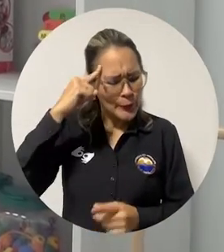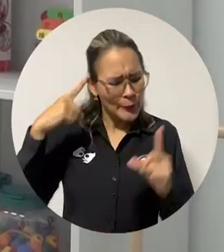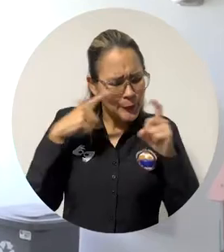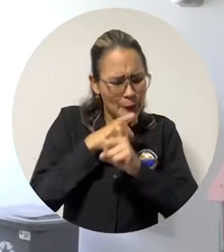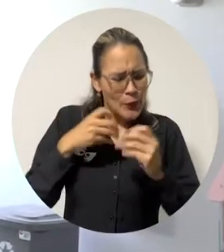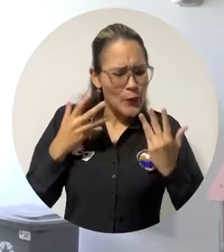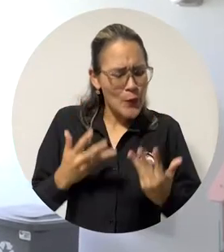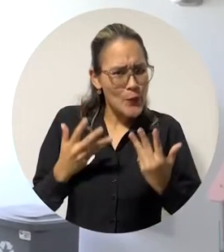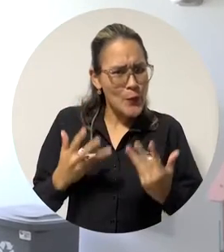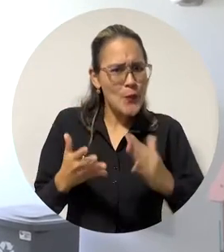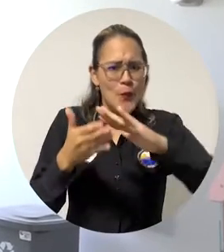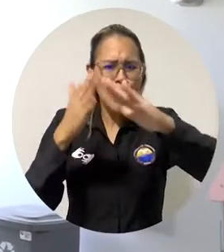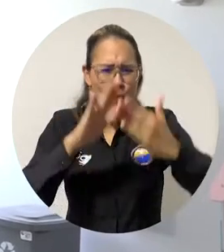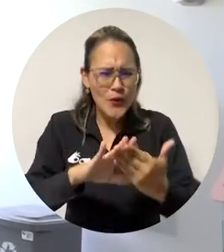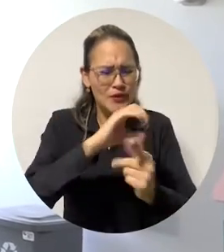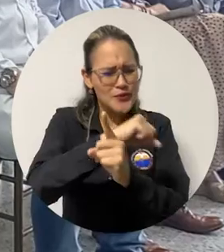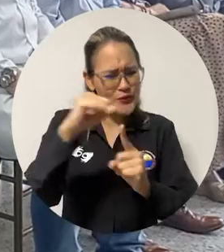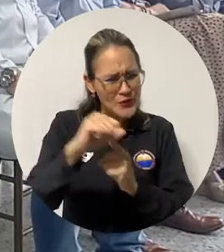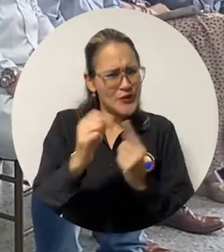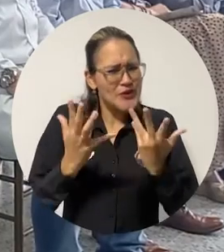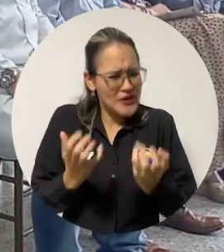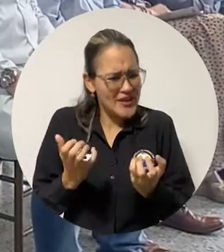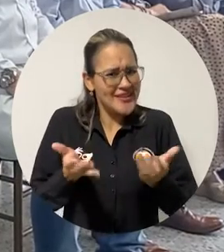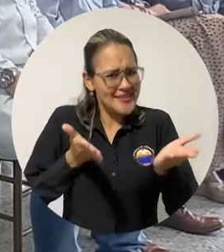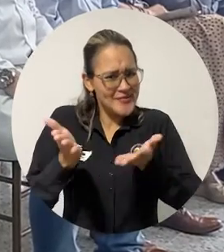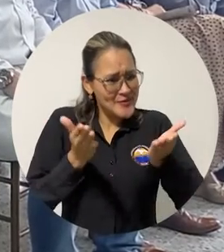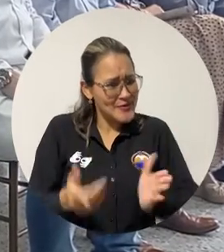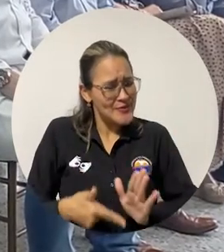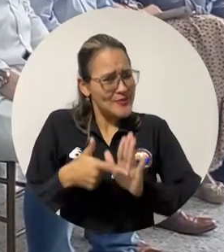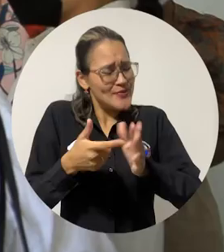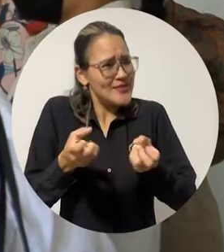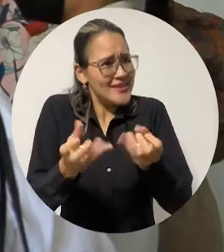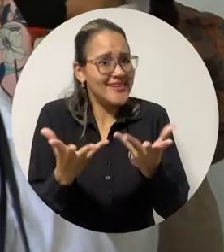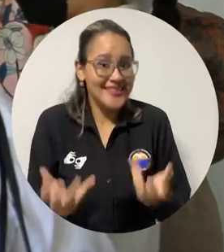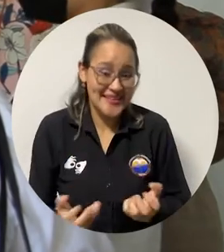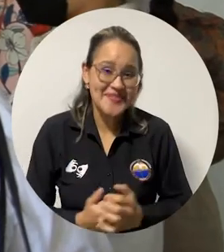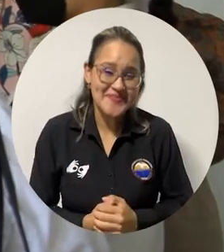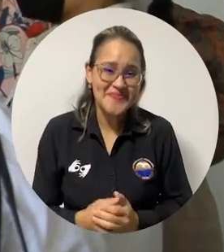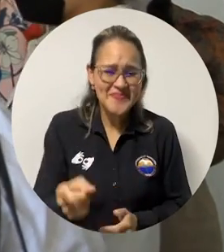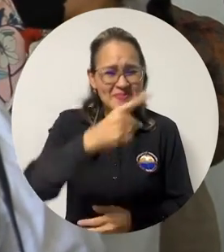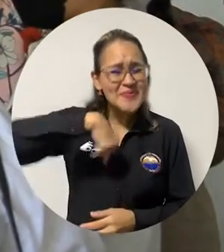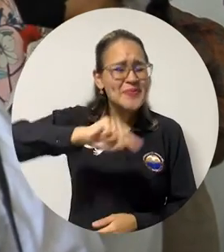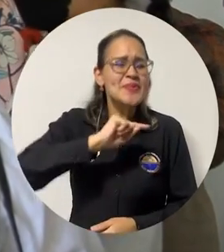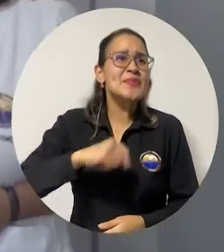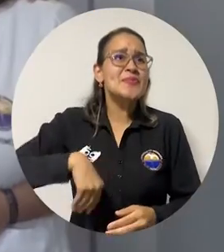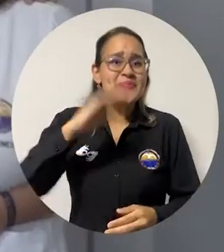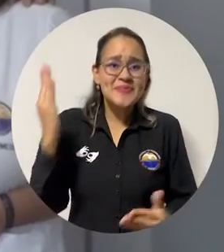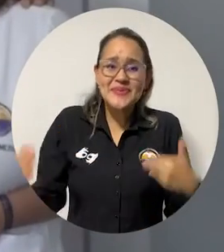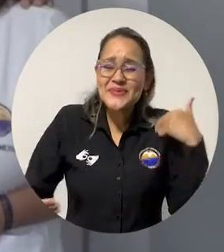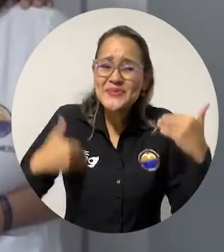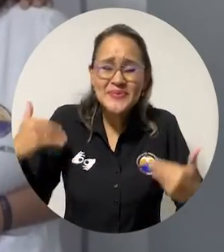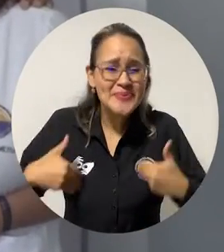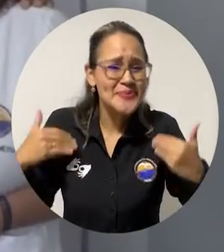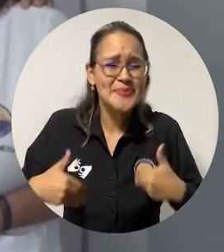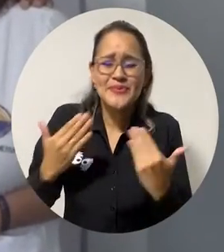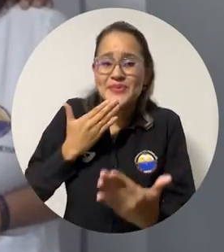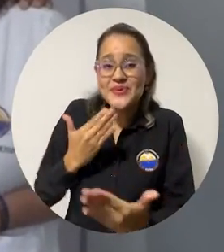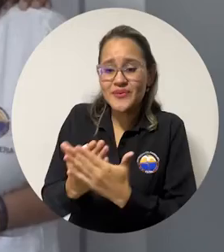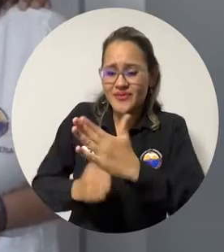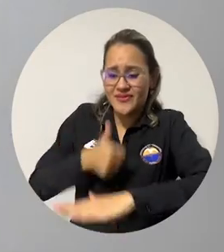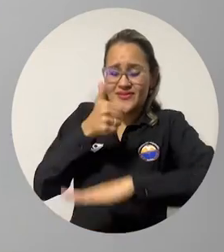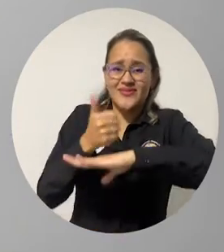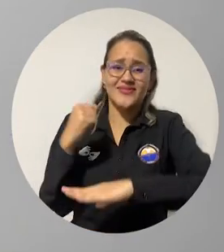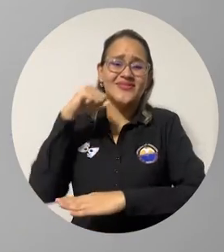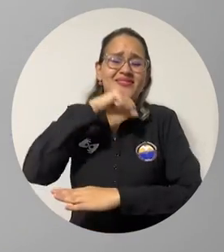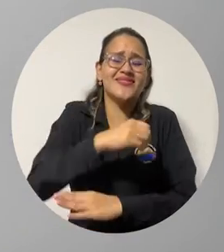llevar a la comunidad y a la sociedad nuestro servicio. Contentísimos y agradecidos con el rector por este arduo